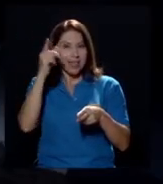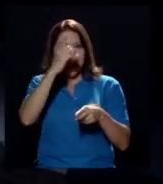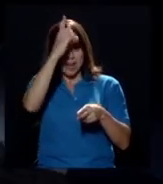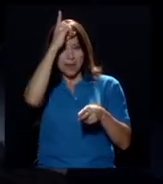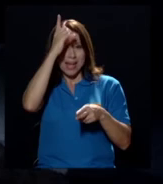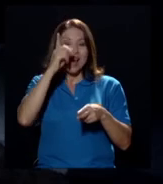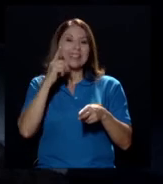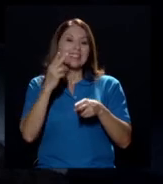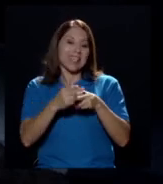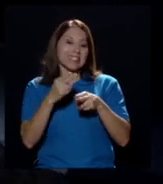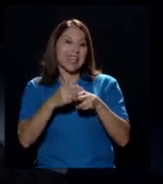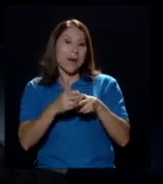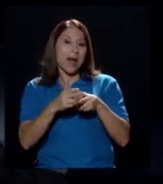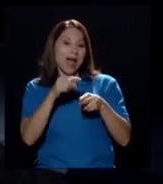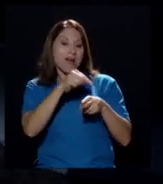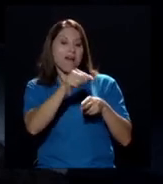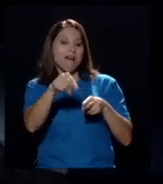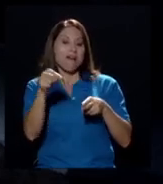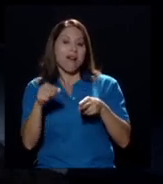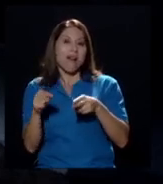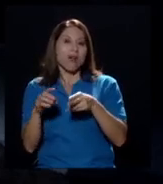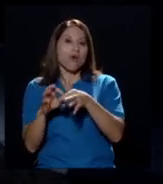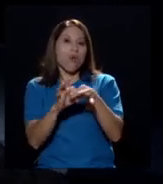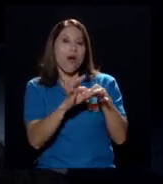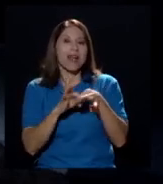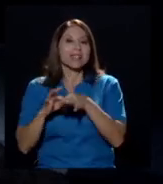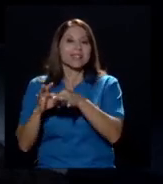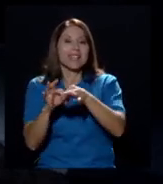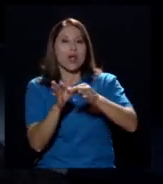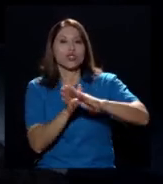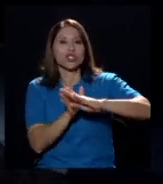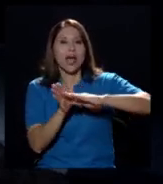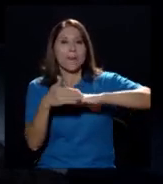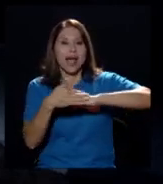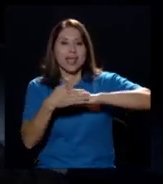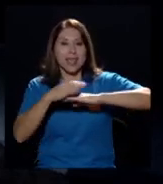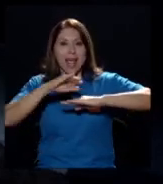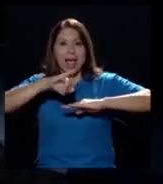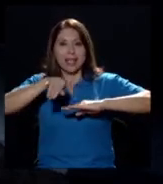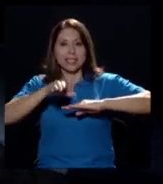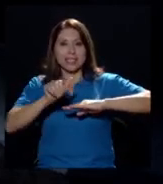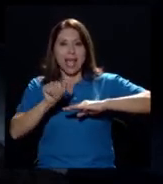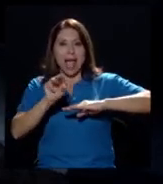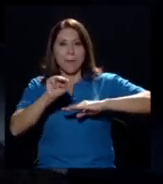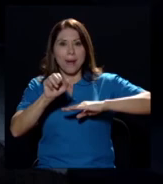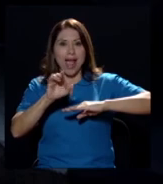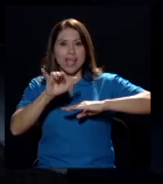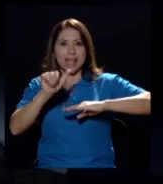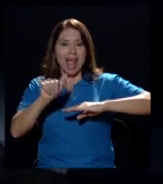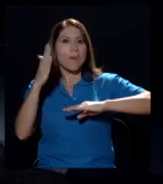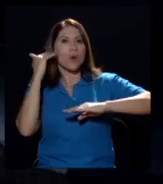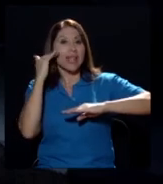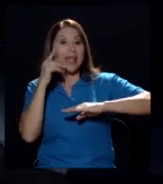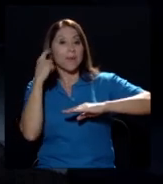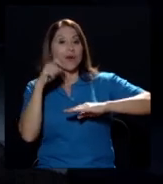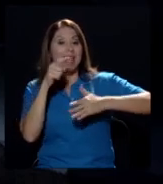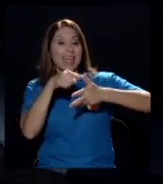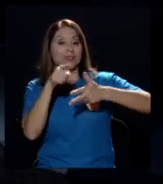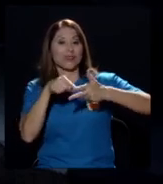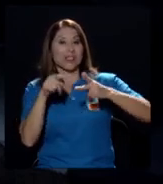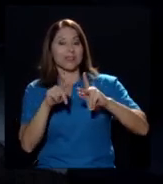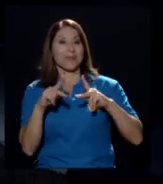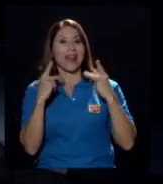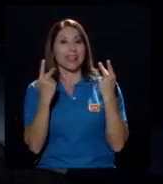jamaica. Esa tiene la razón de los colores de la bandera de Jamaica.